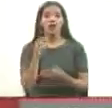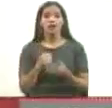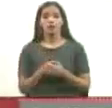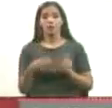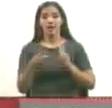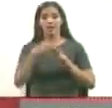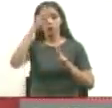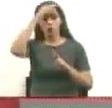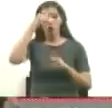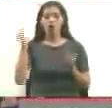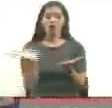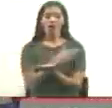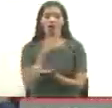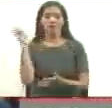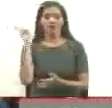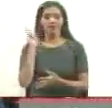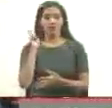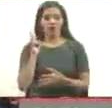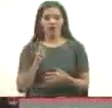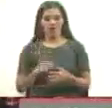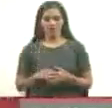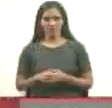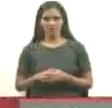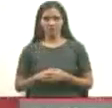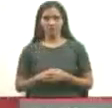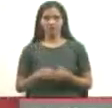¿No me hará el tron? ¿Fuera? ¿Fuera? Ándelo.